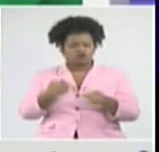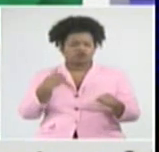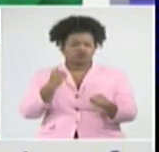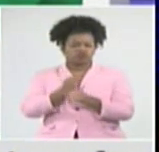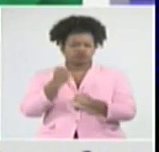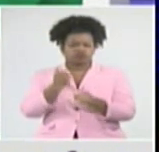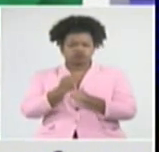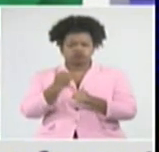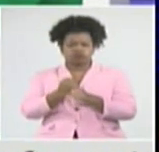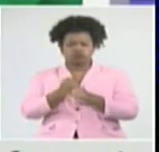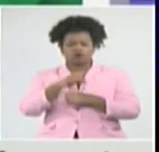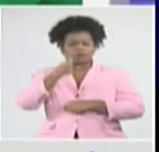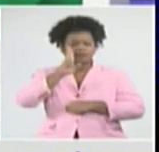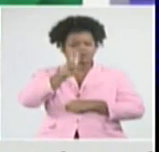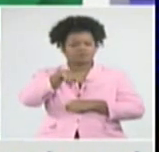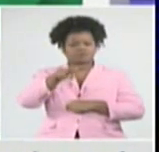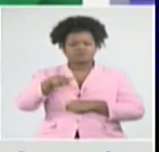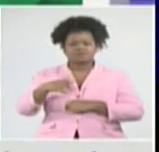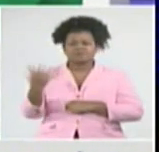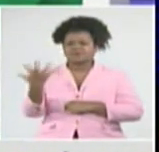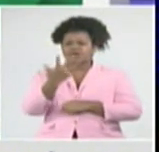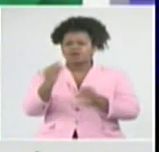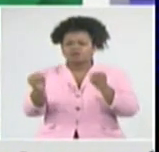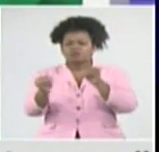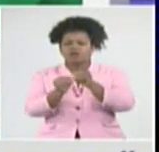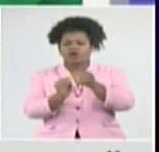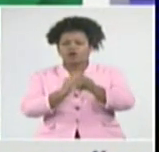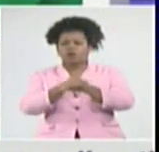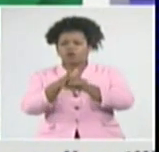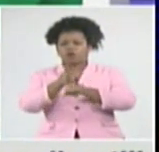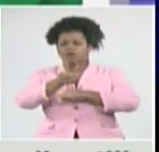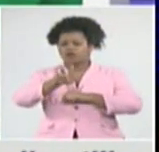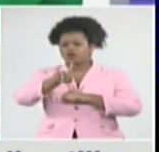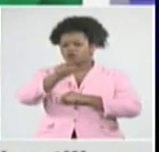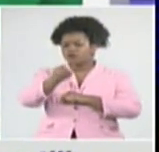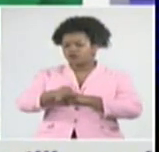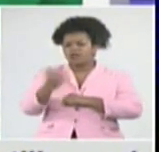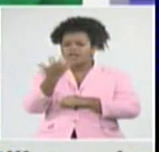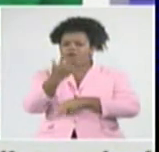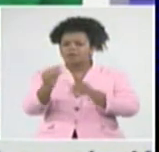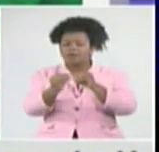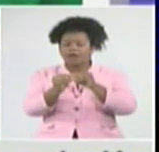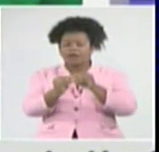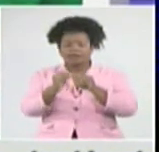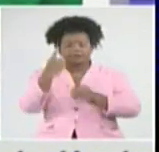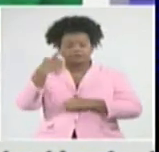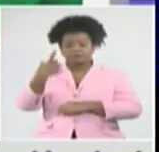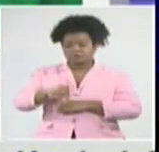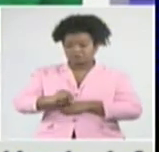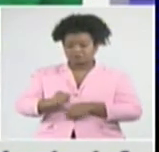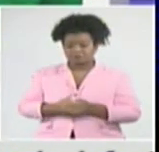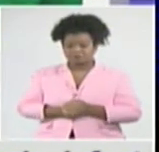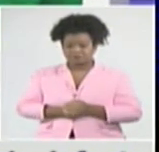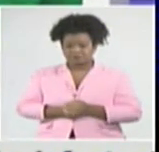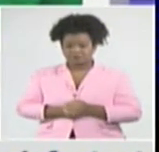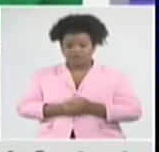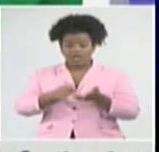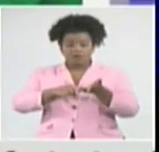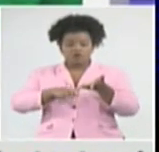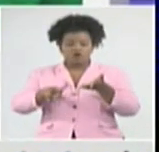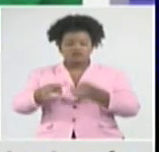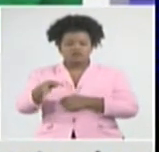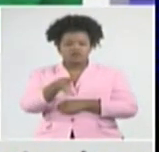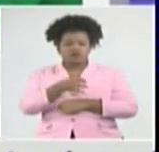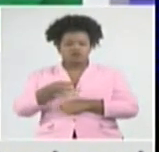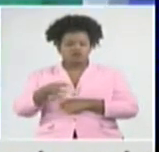fuente de infección de 21 de los diagnosticados en el día de ayer. Por provincias y municipios, por